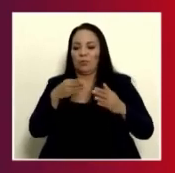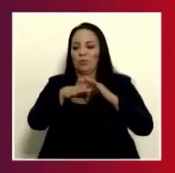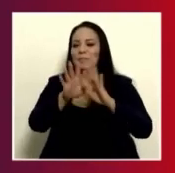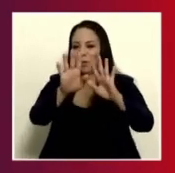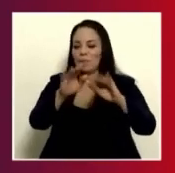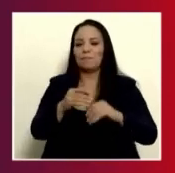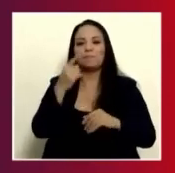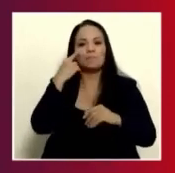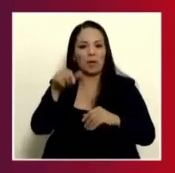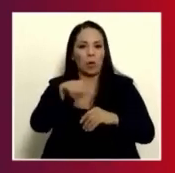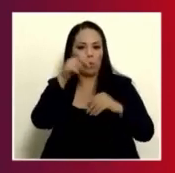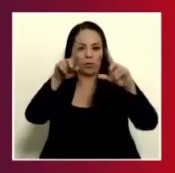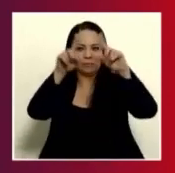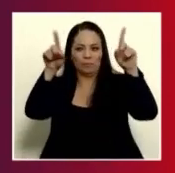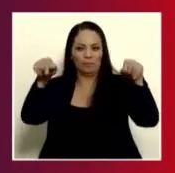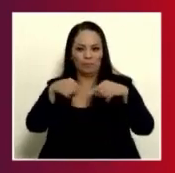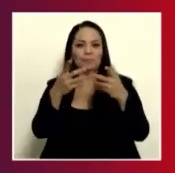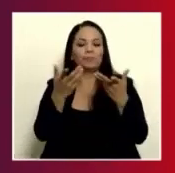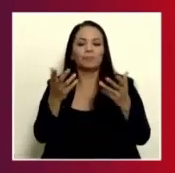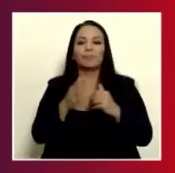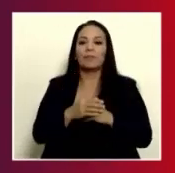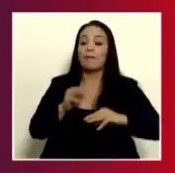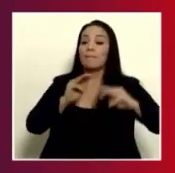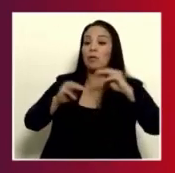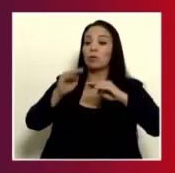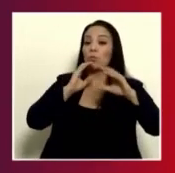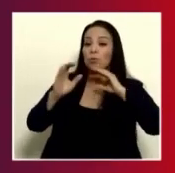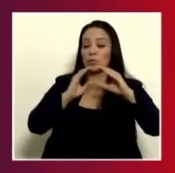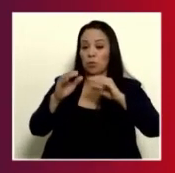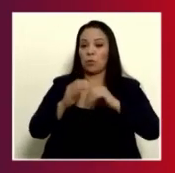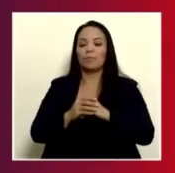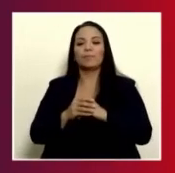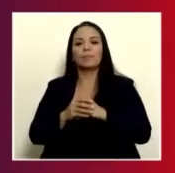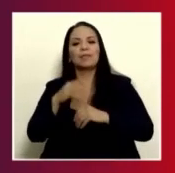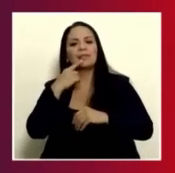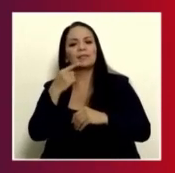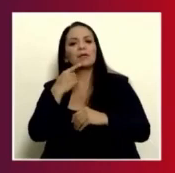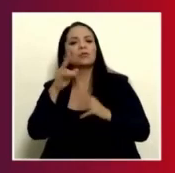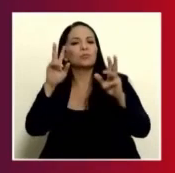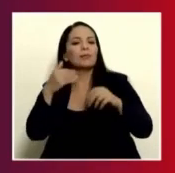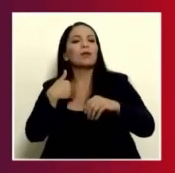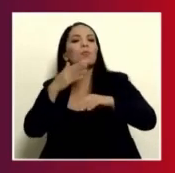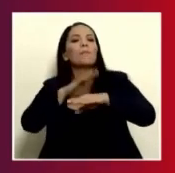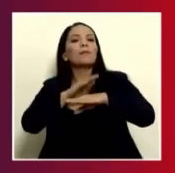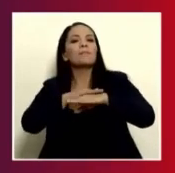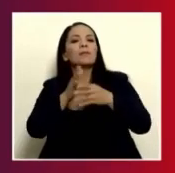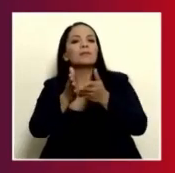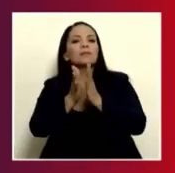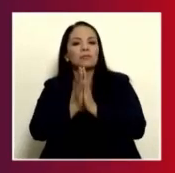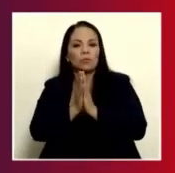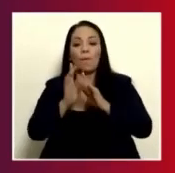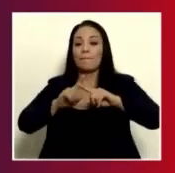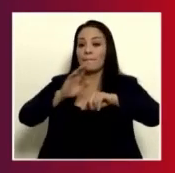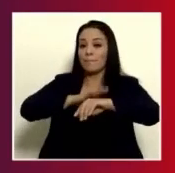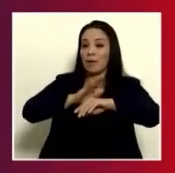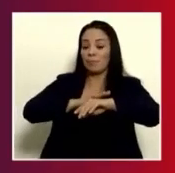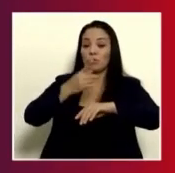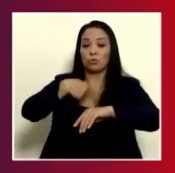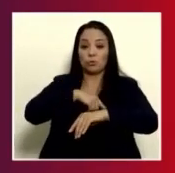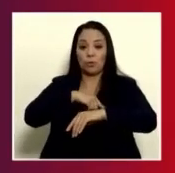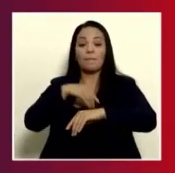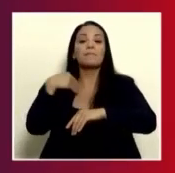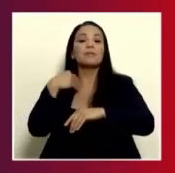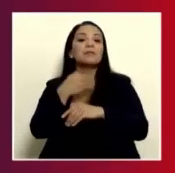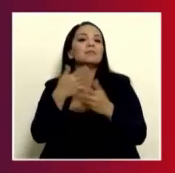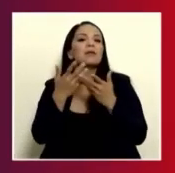porque en medios y en redes se habla de que hay un permiso solicitado, pero el permiso solicitado que tenemos en el ministerio